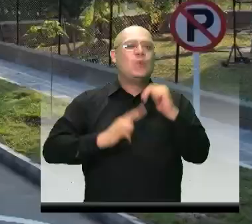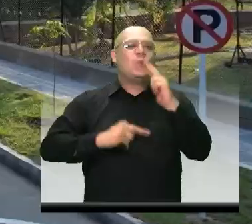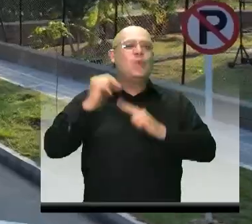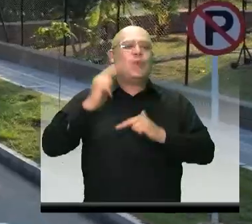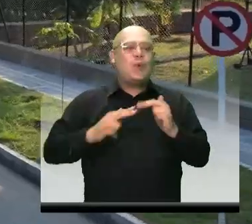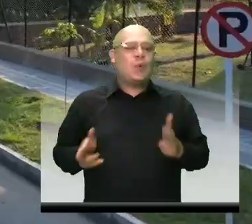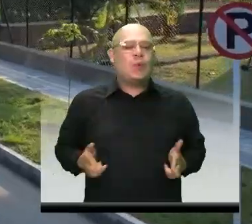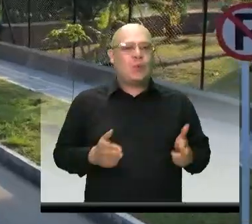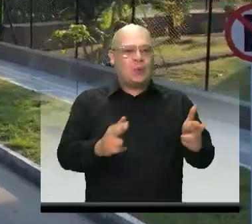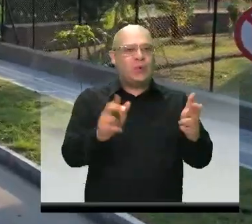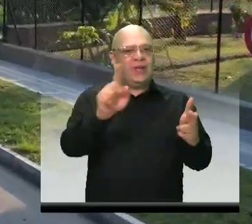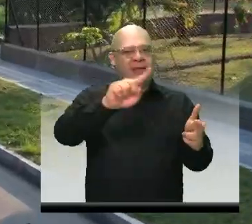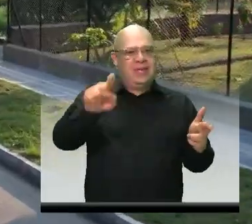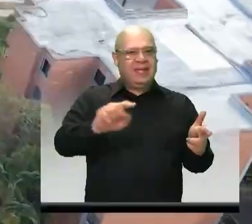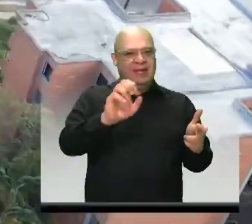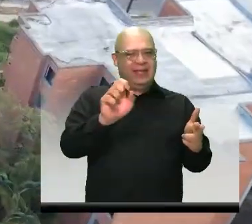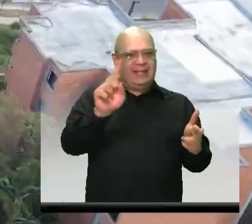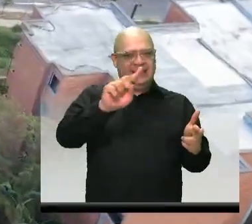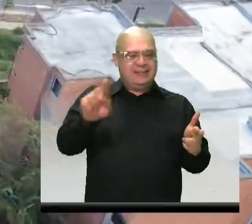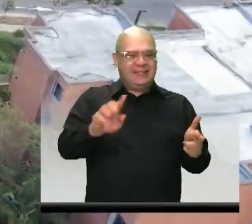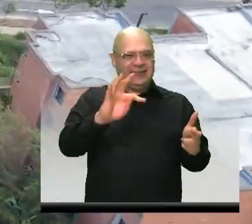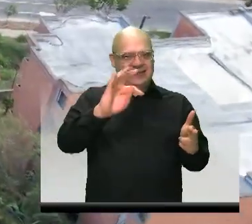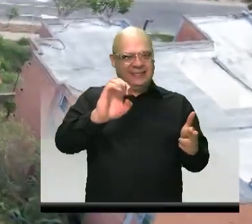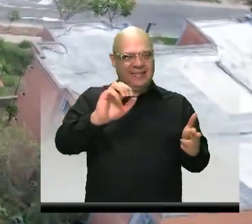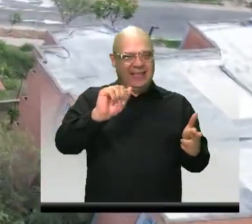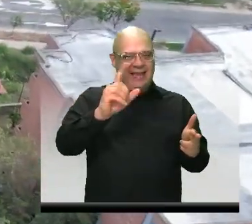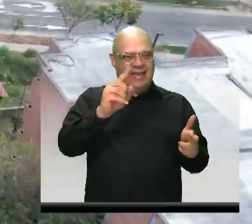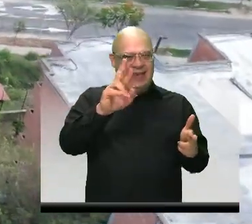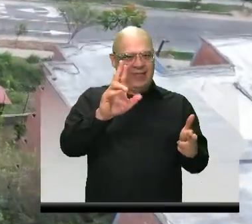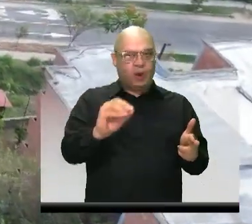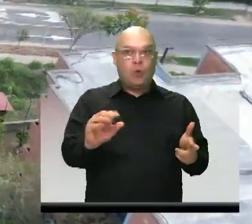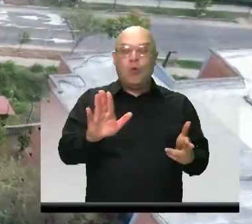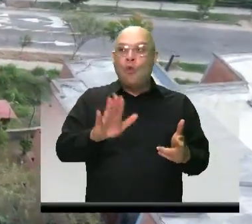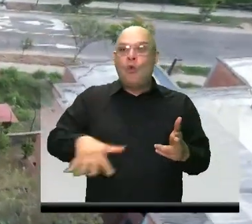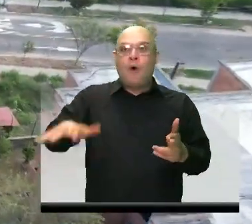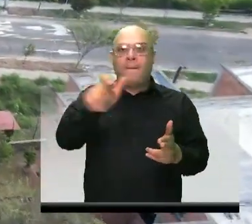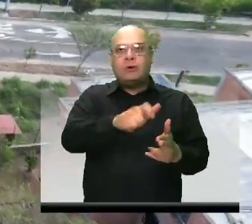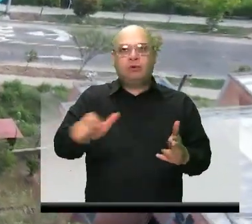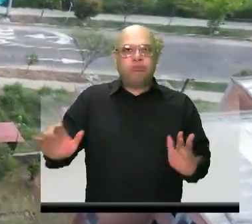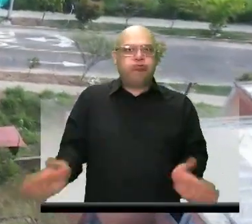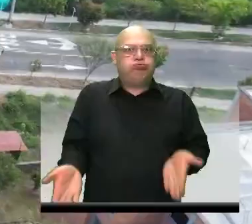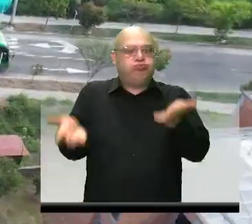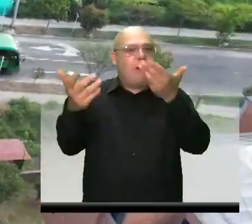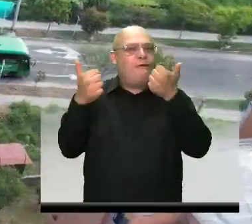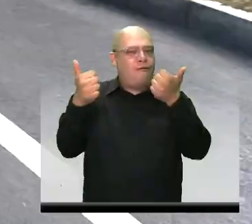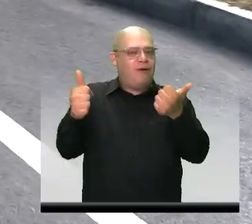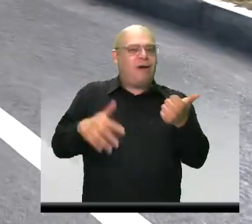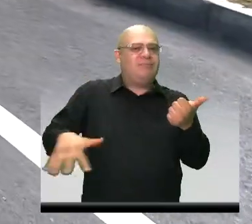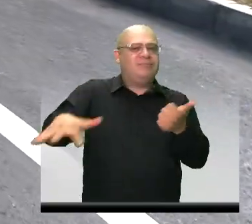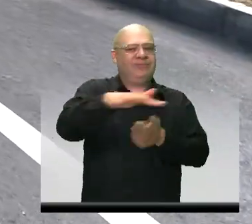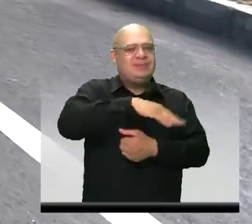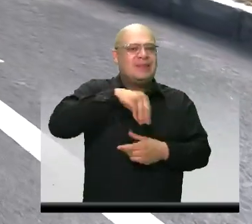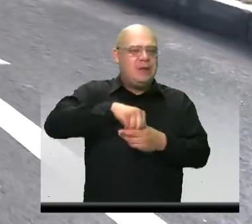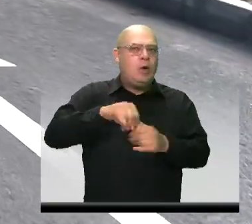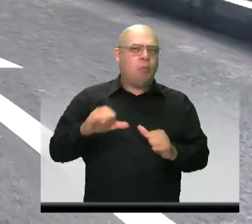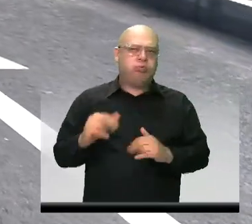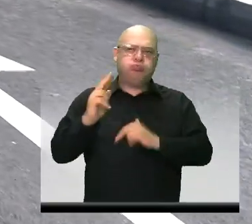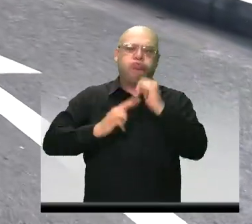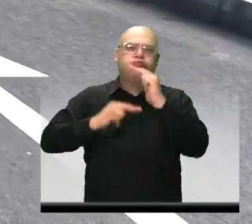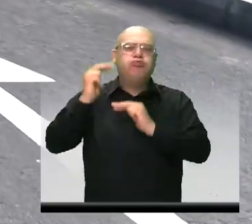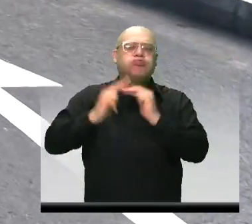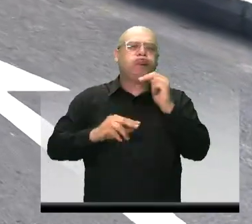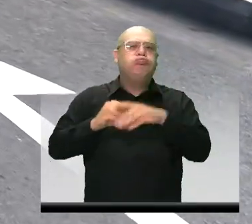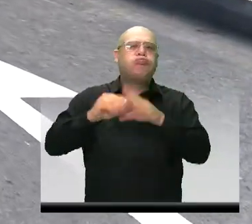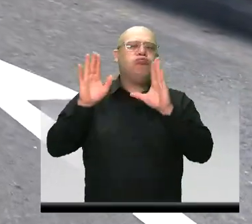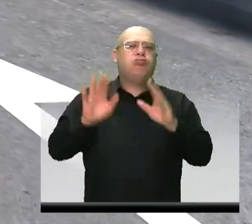Cesteadero, mejoramos la calidad de vida de los habitantes del sector. Es de resaltar que en la intervención hemos realizado la construcción de